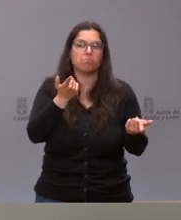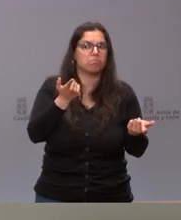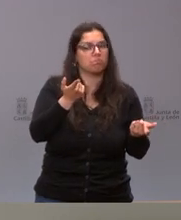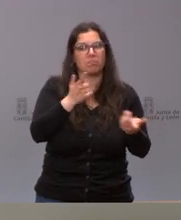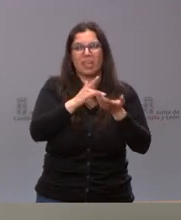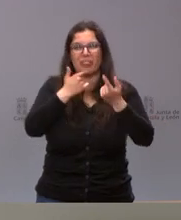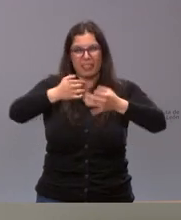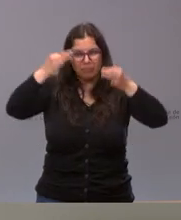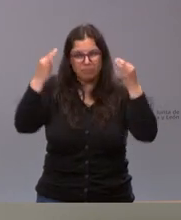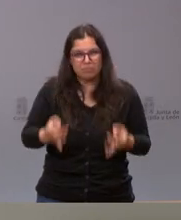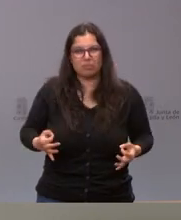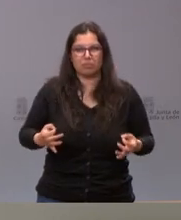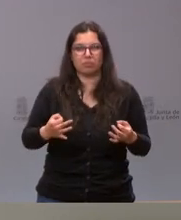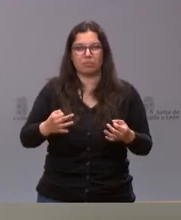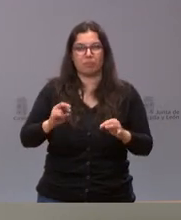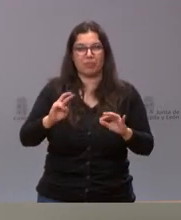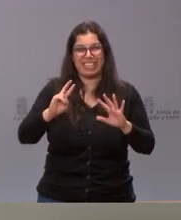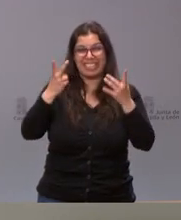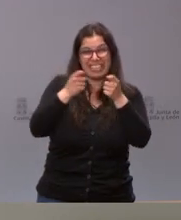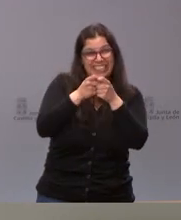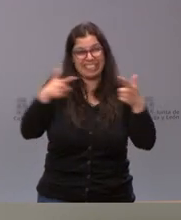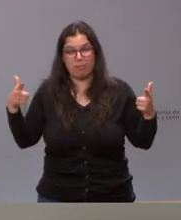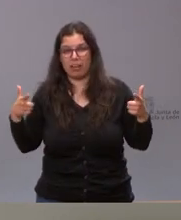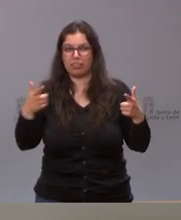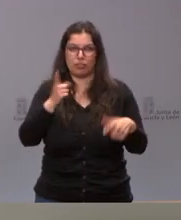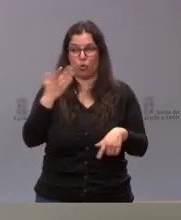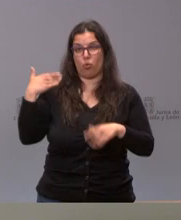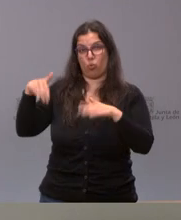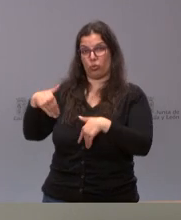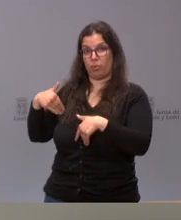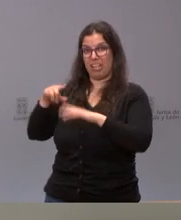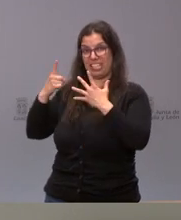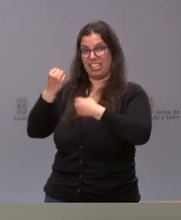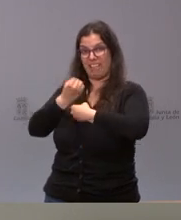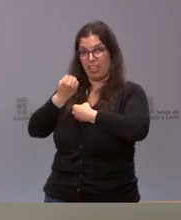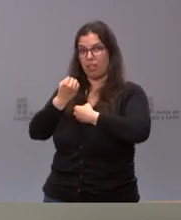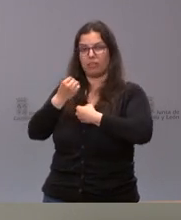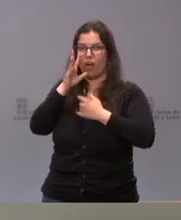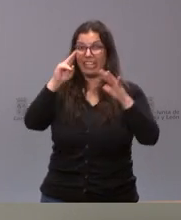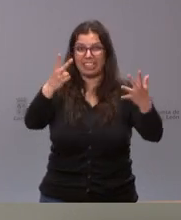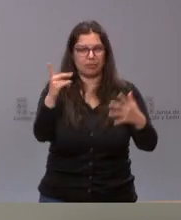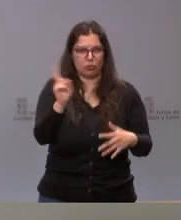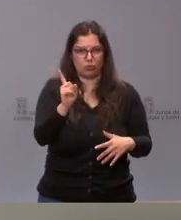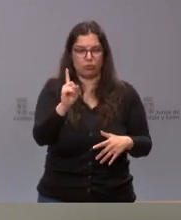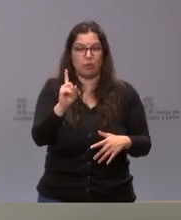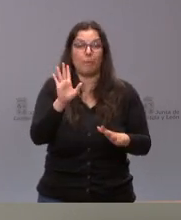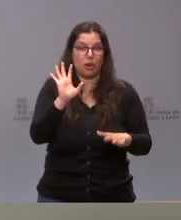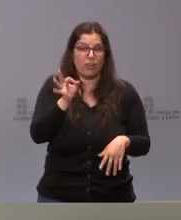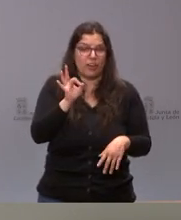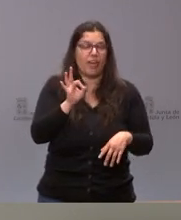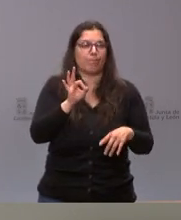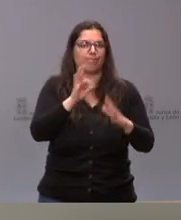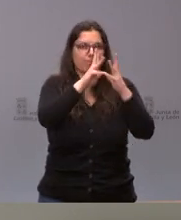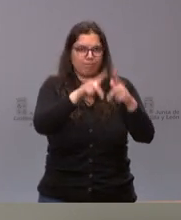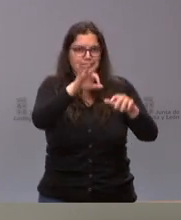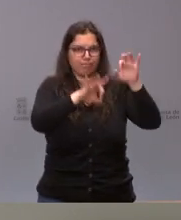hablar con rigor de la existencia de esa séptima ola pero sí que es verdad que la incidencia acumulada va creciendo y sí que